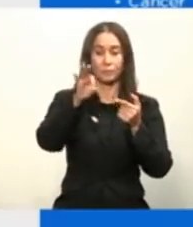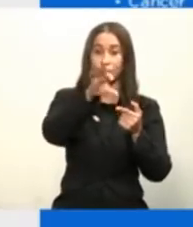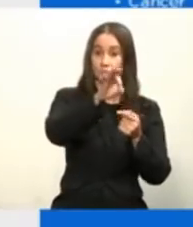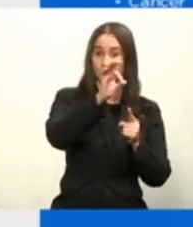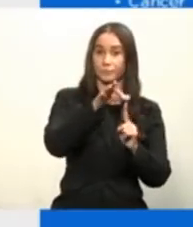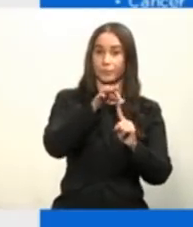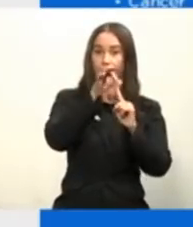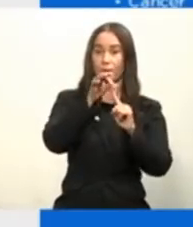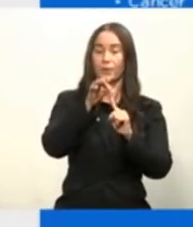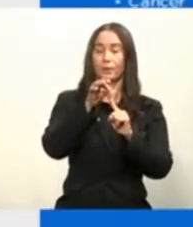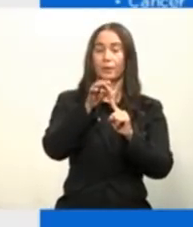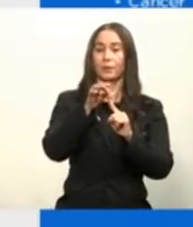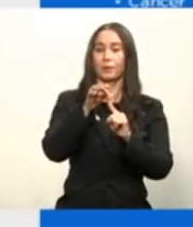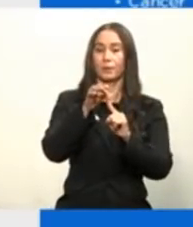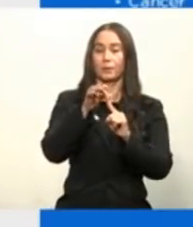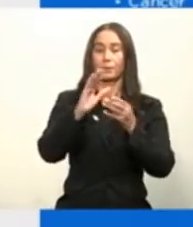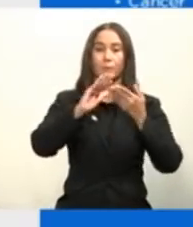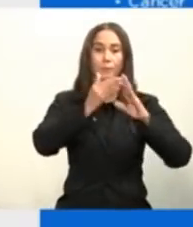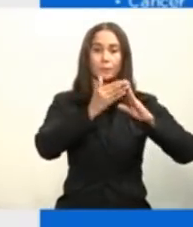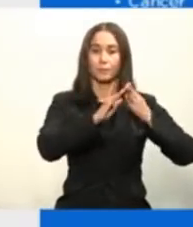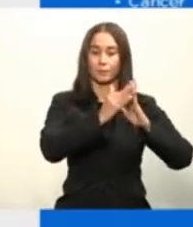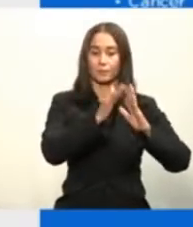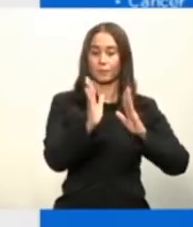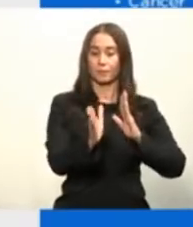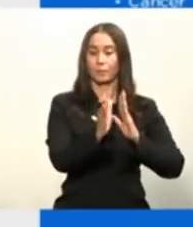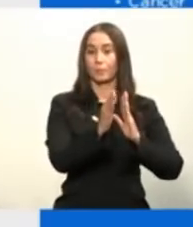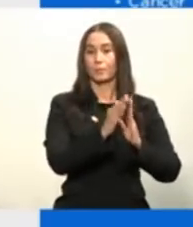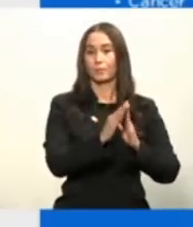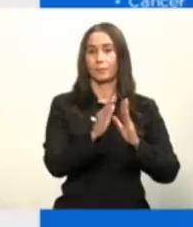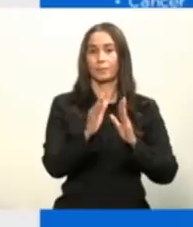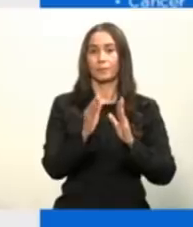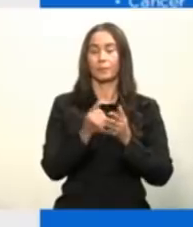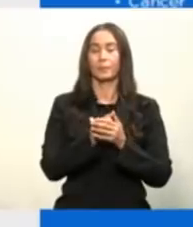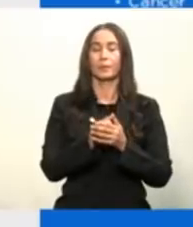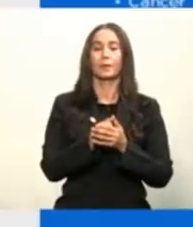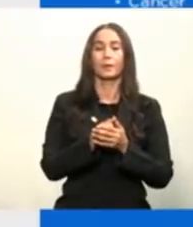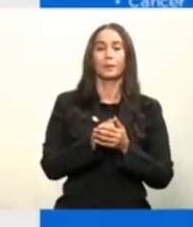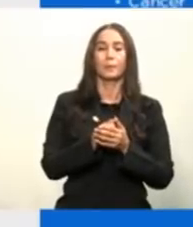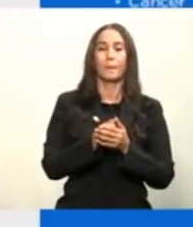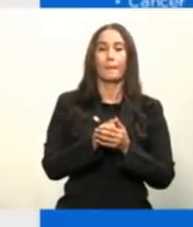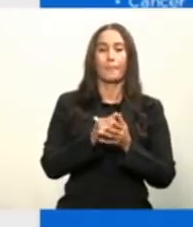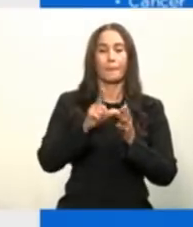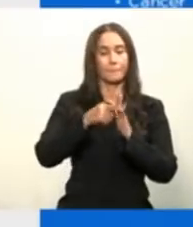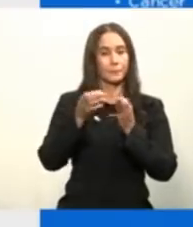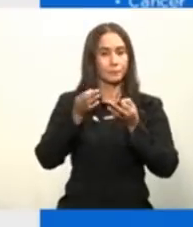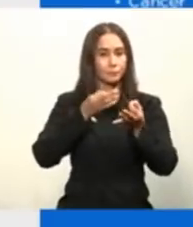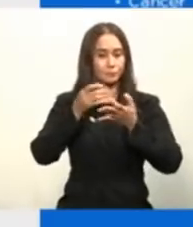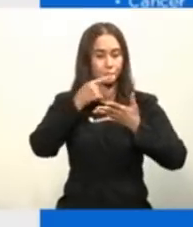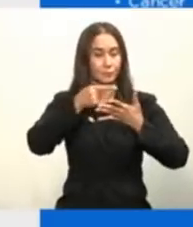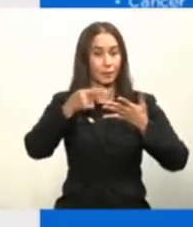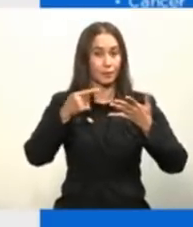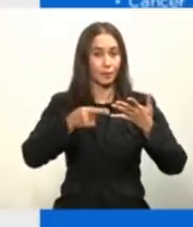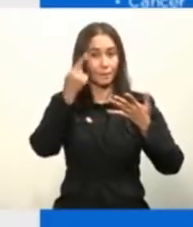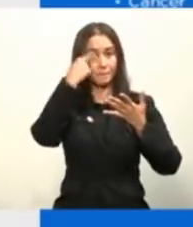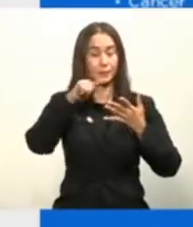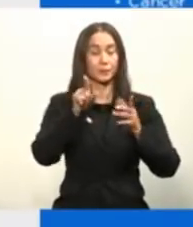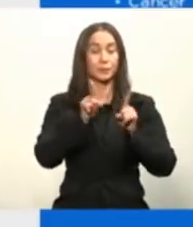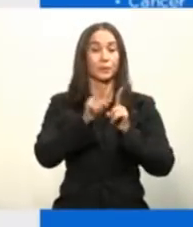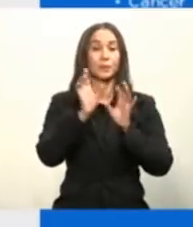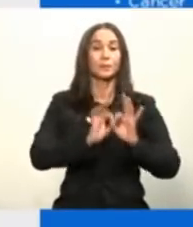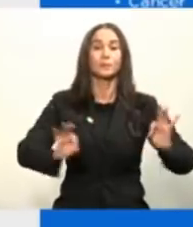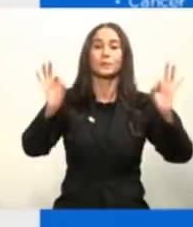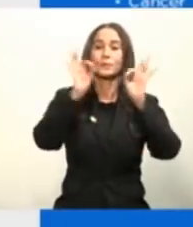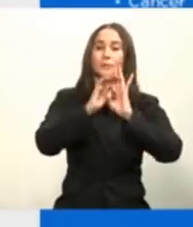por población, pues, será de la manera que ya nosotros hemos descrito. Pero es importante aquí